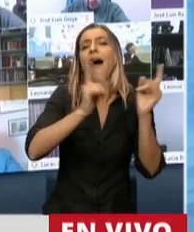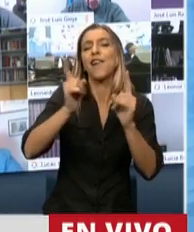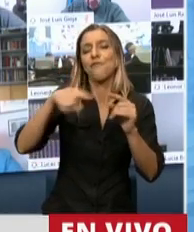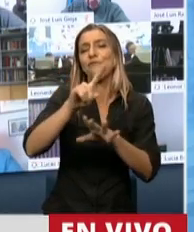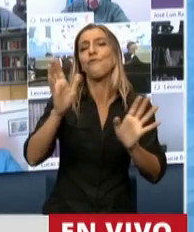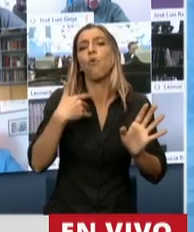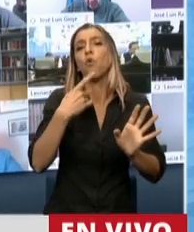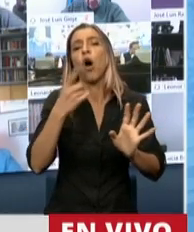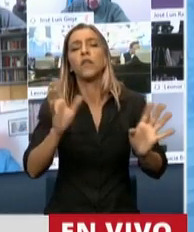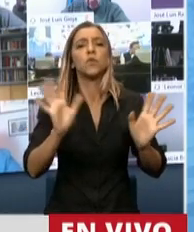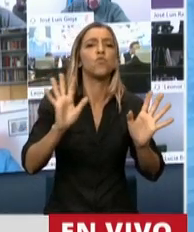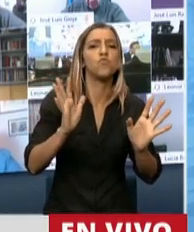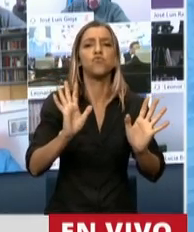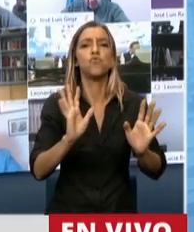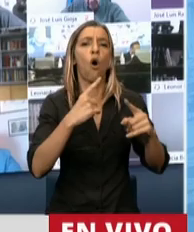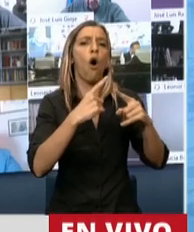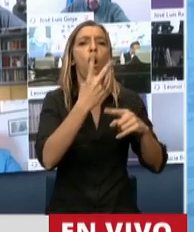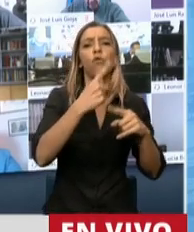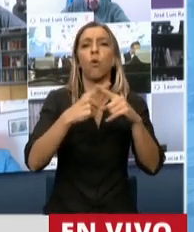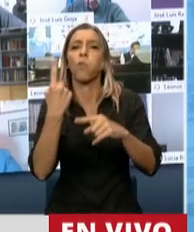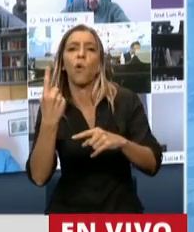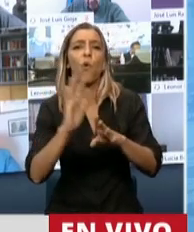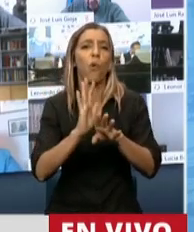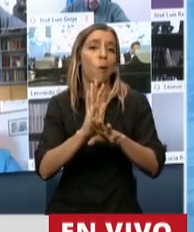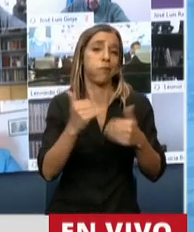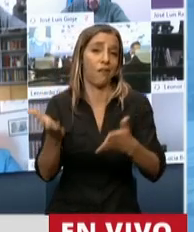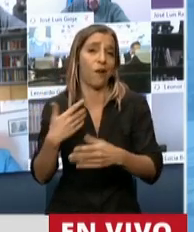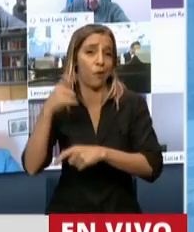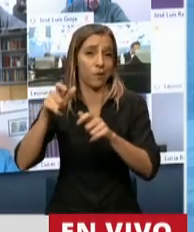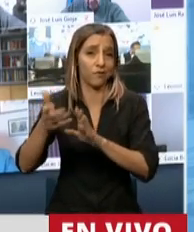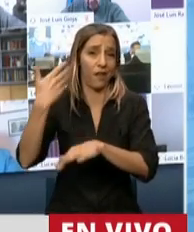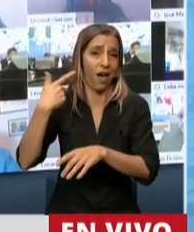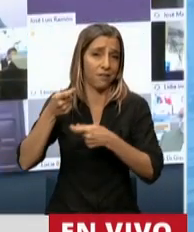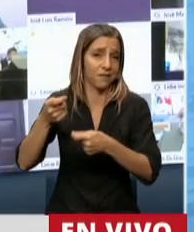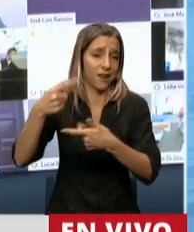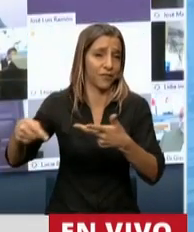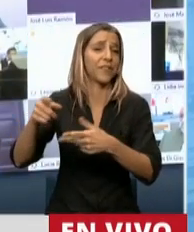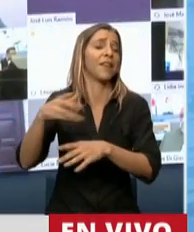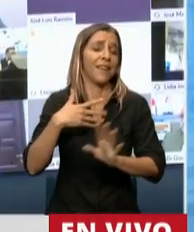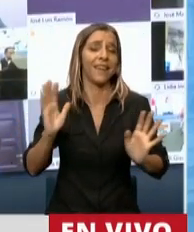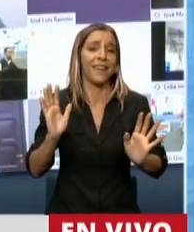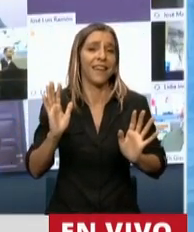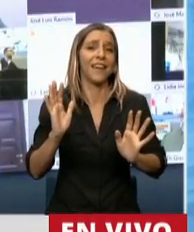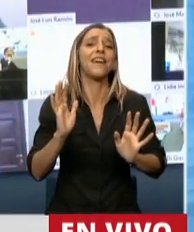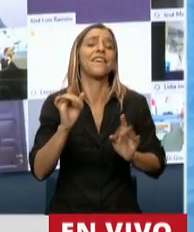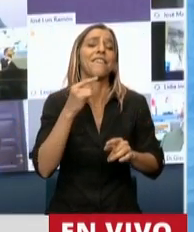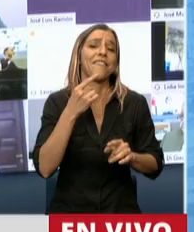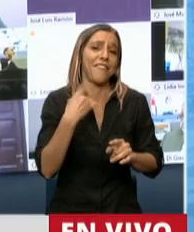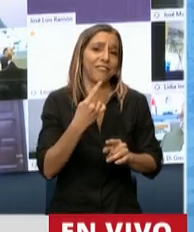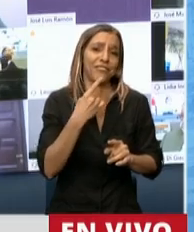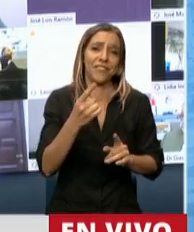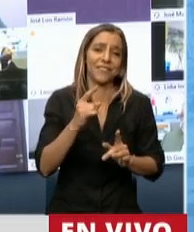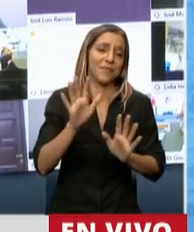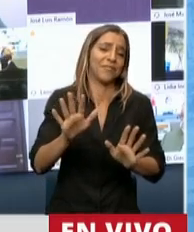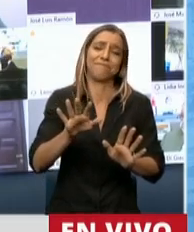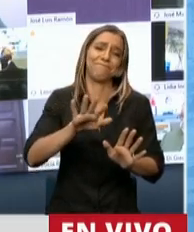que han declarado el 2x1 favoreciendo a los genocidas por lesa humanidad. Bueno, estamos más unidos que nunca.